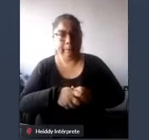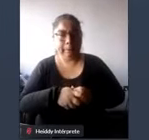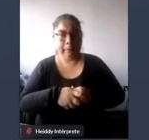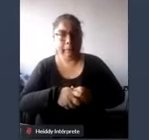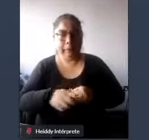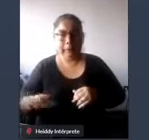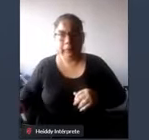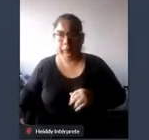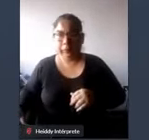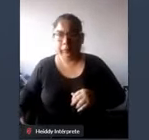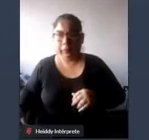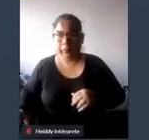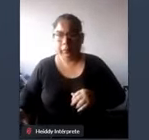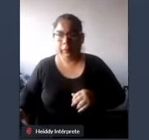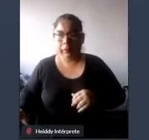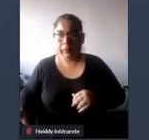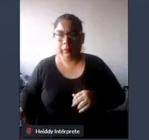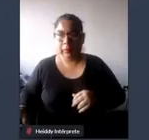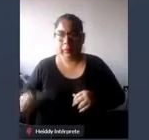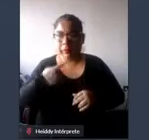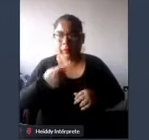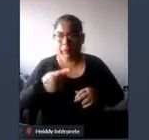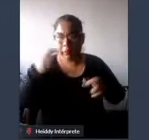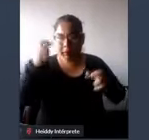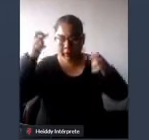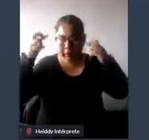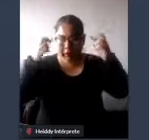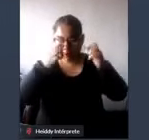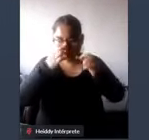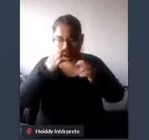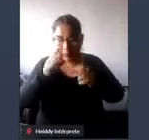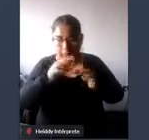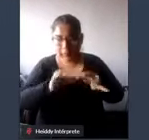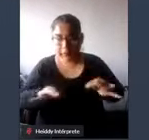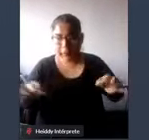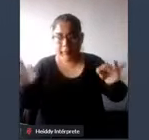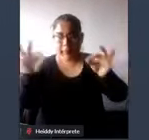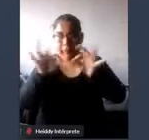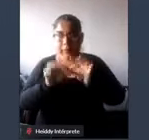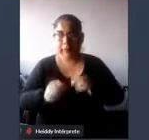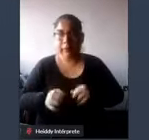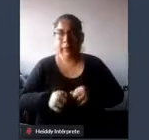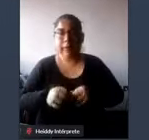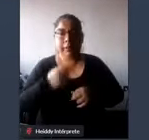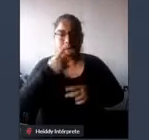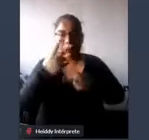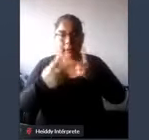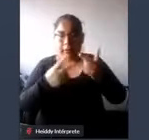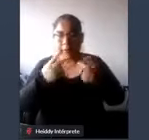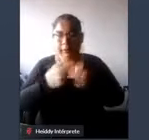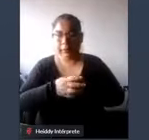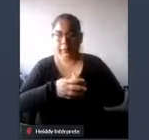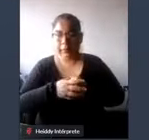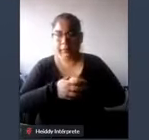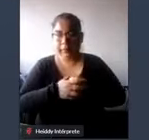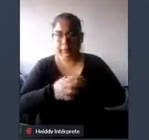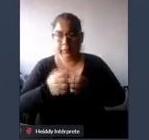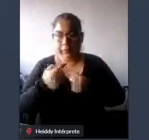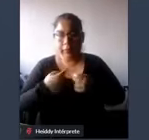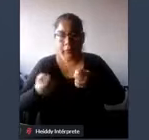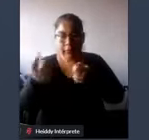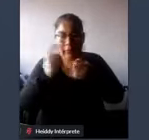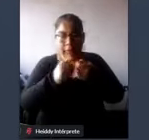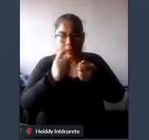señalar una experiencia que creo que es importante resaltar aquí yo participé en la